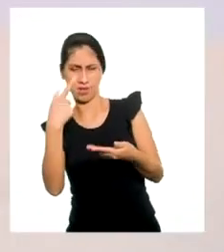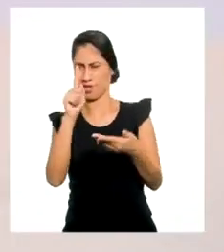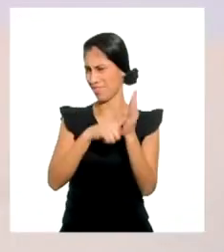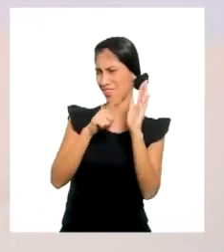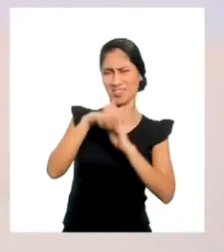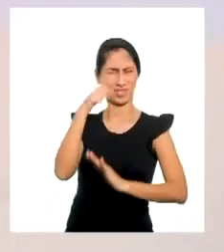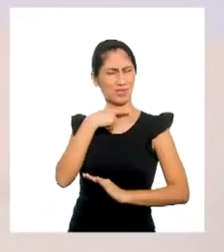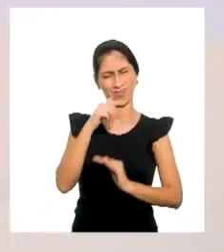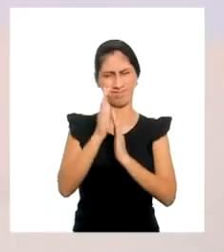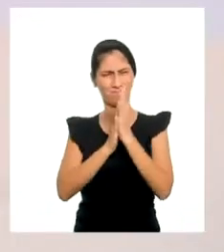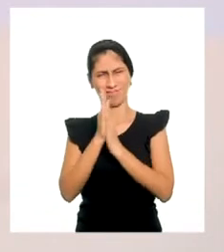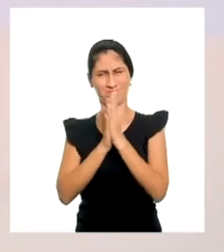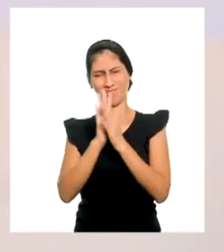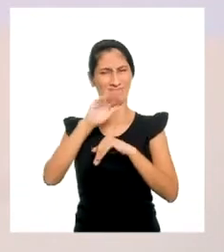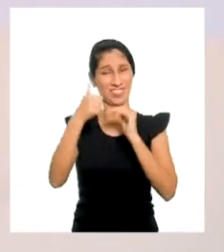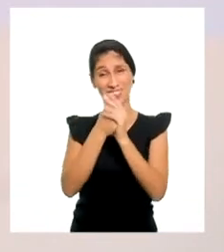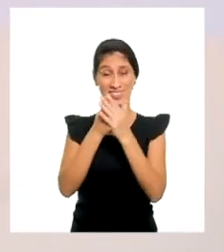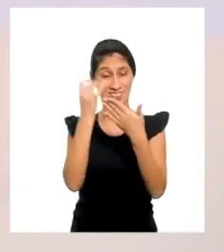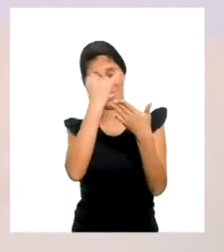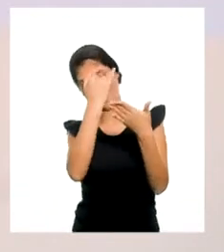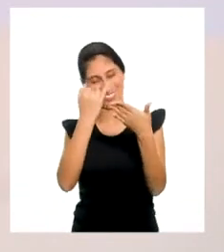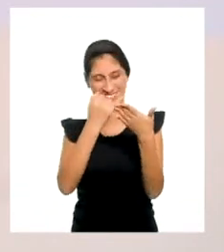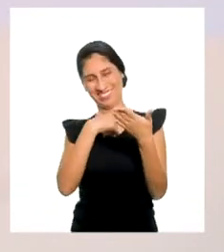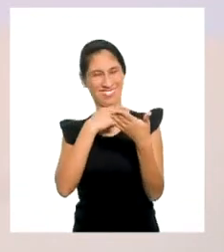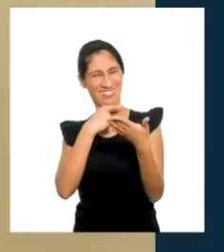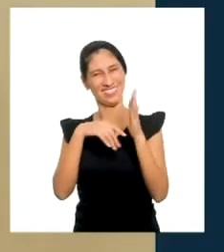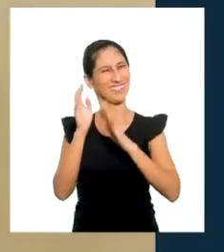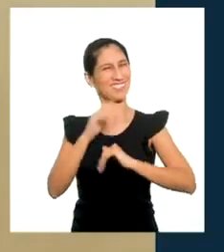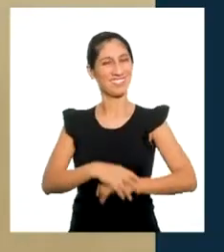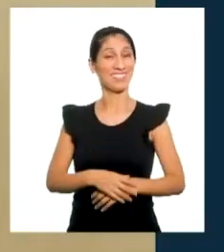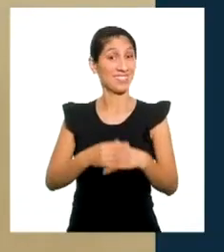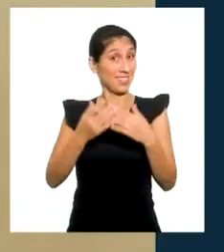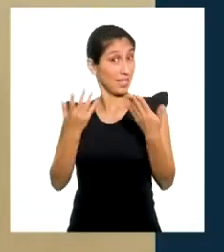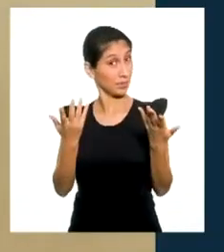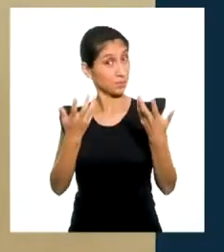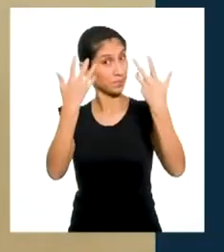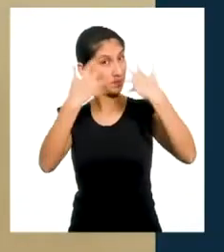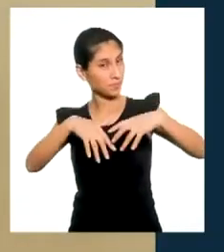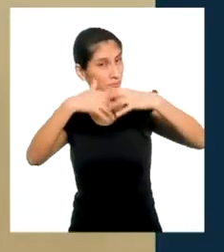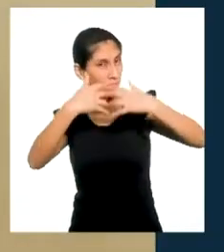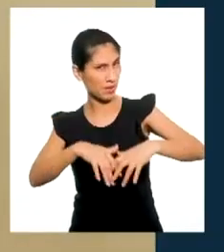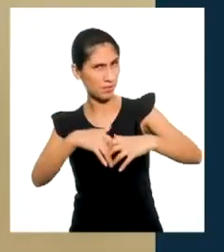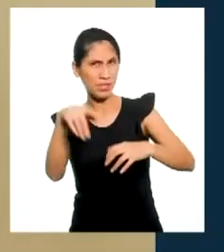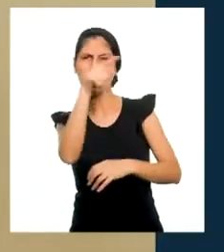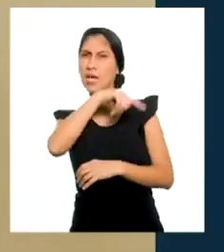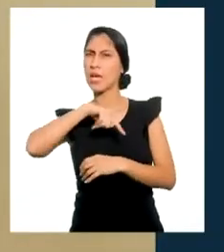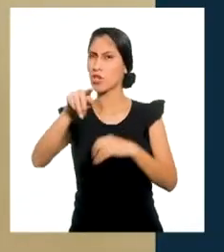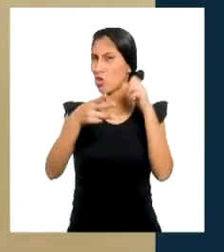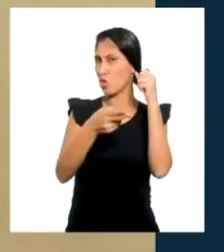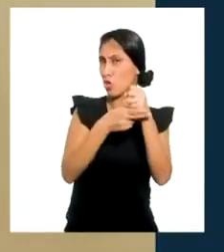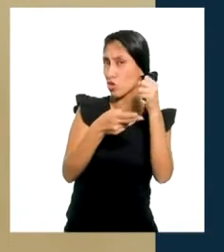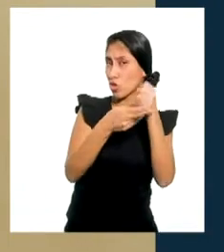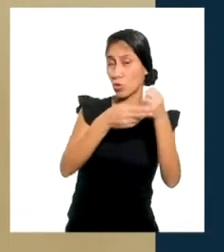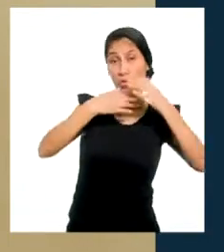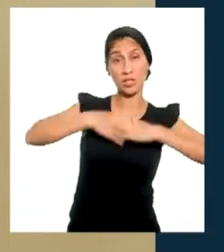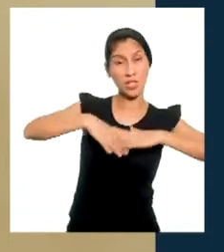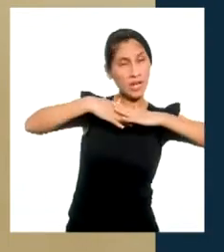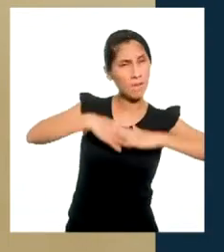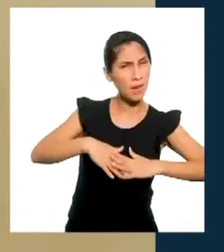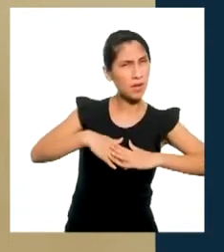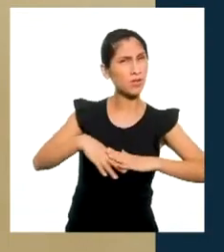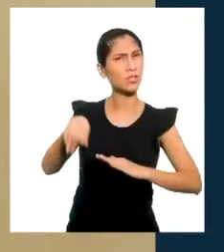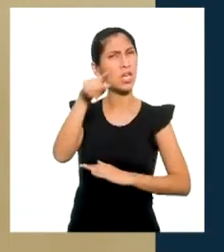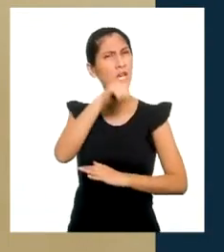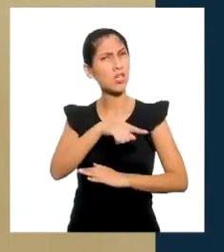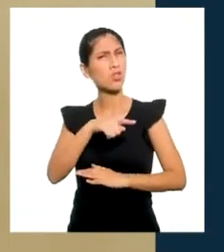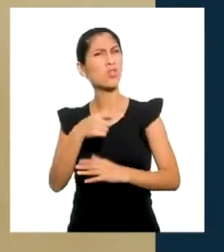parte favorita porque nos ponemos a dibujar. Para la empresa, los seguros y calmados, ¿qué tipo